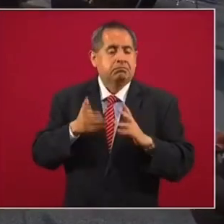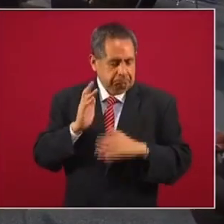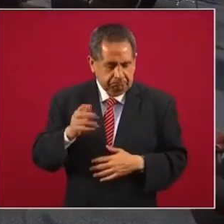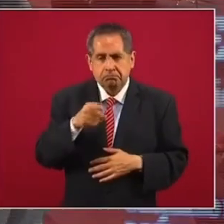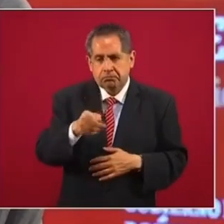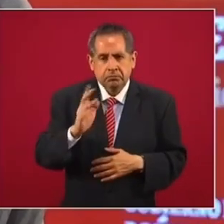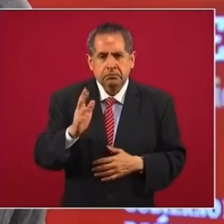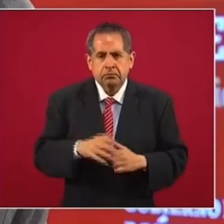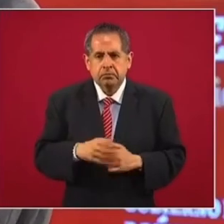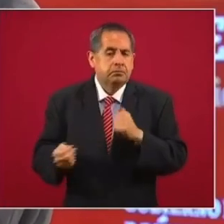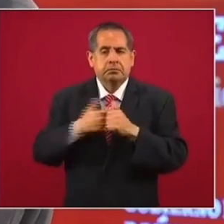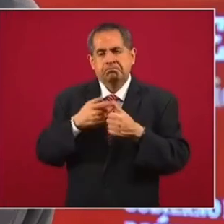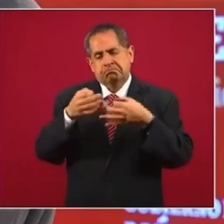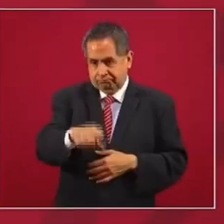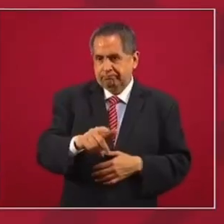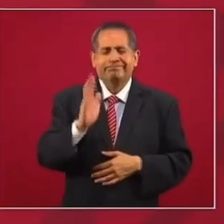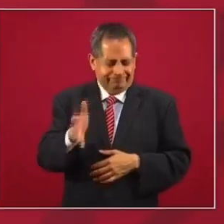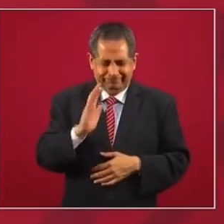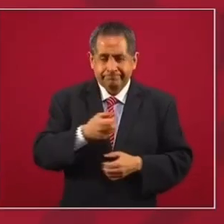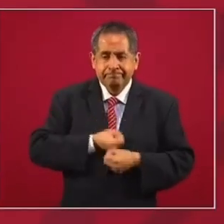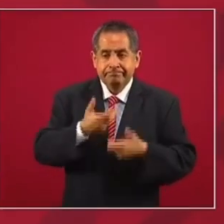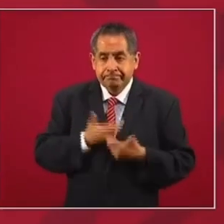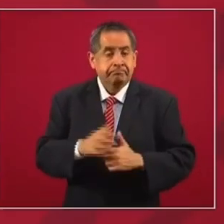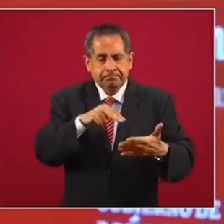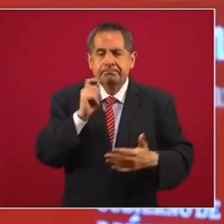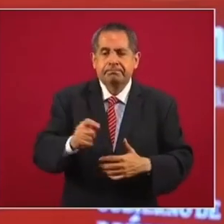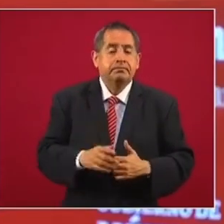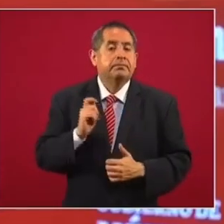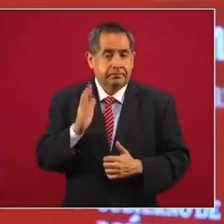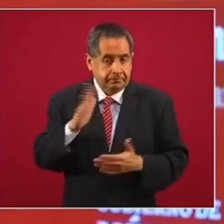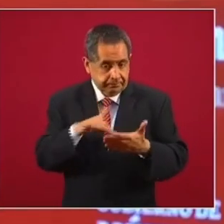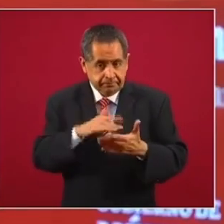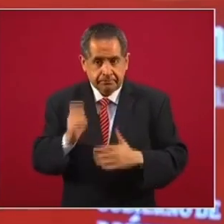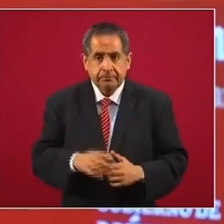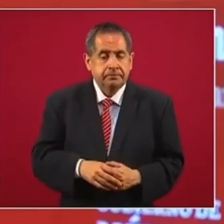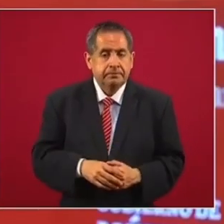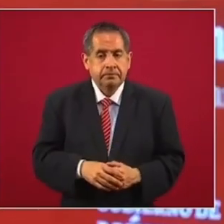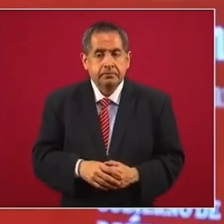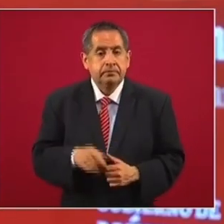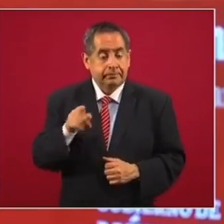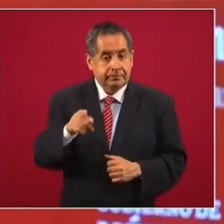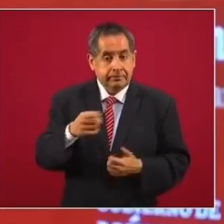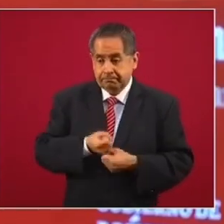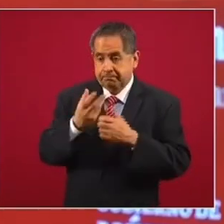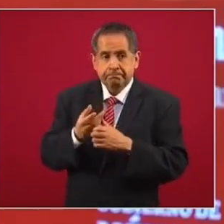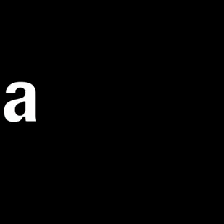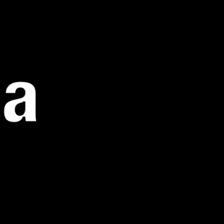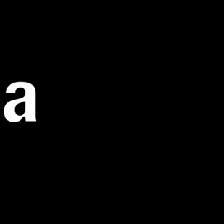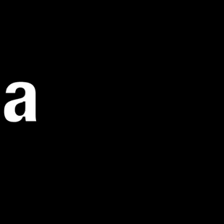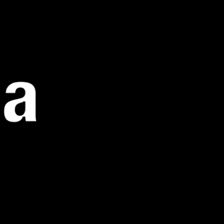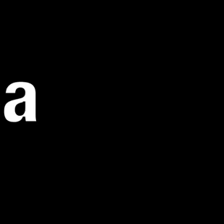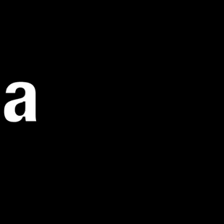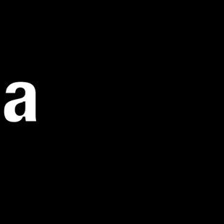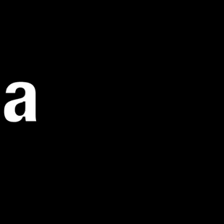incluso hizo una primera declaración. Leí también de que se filtró esa declaración.